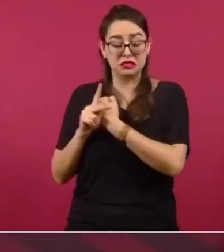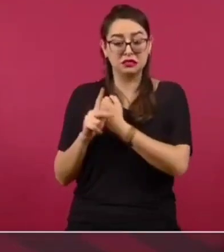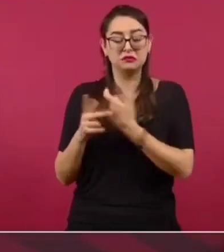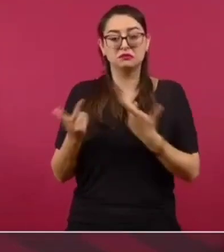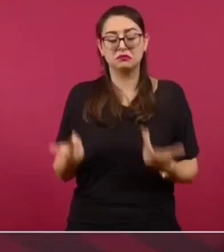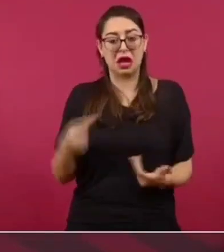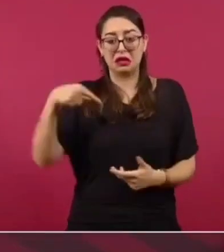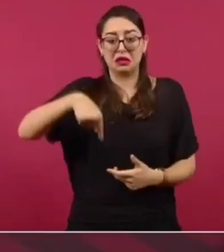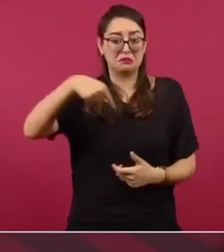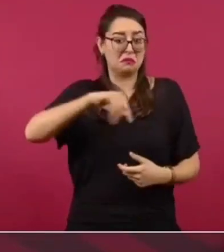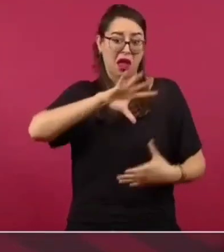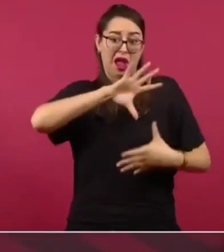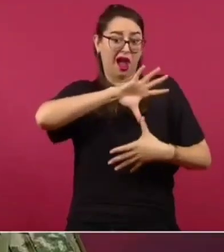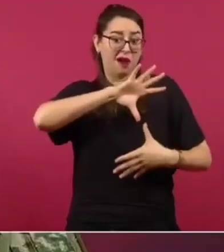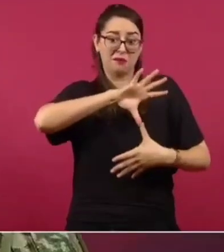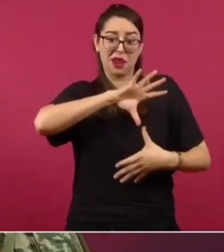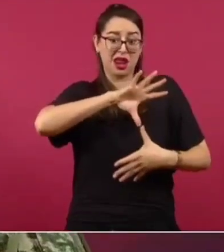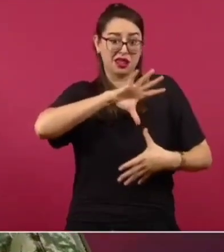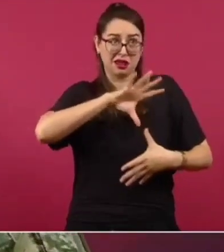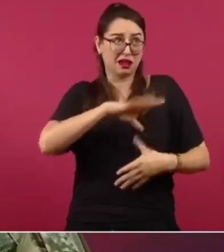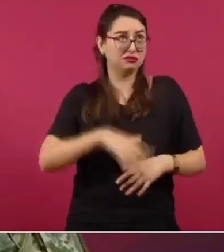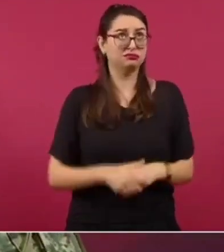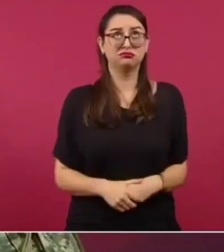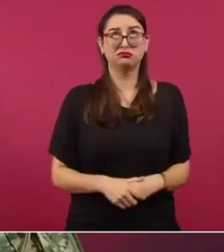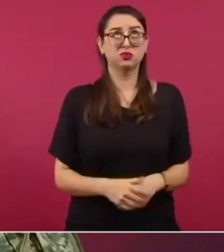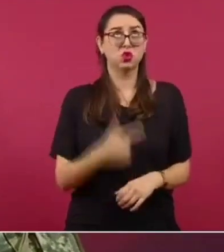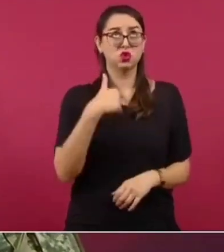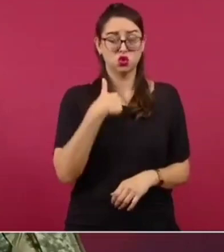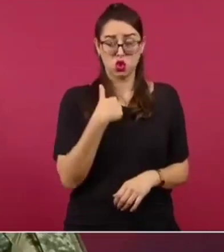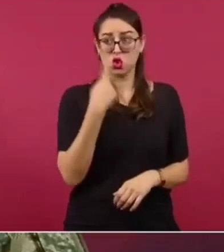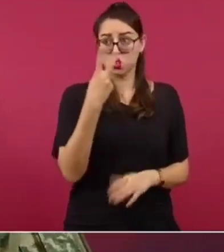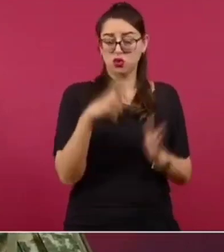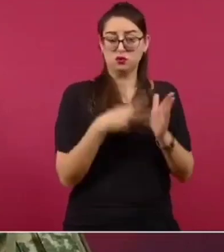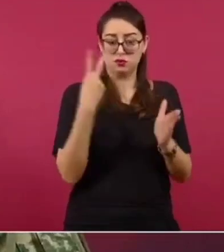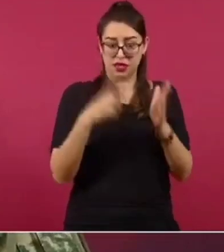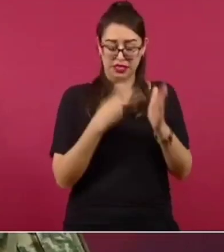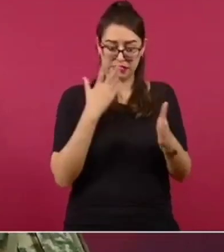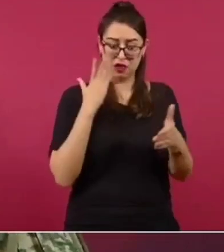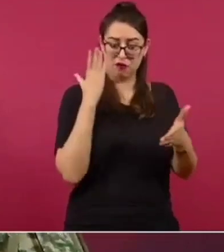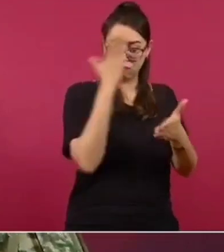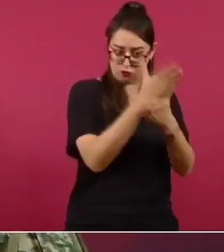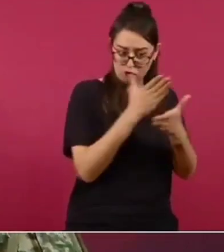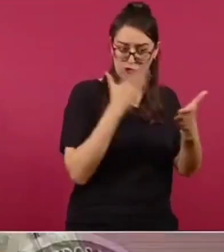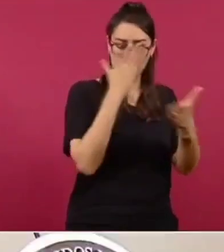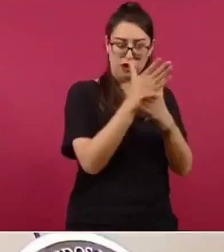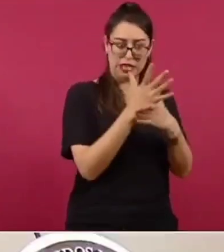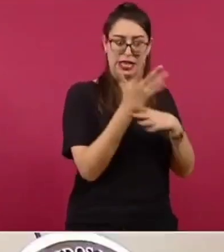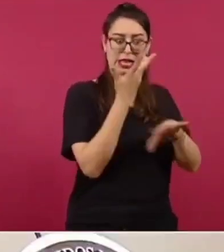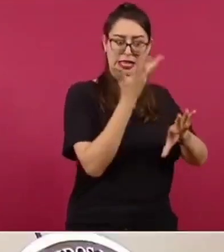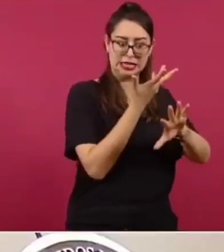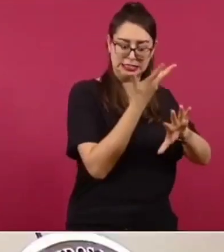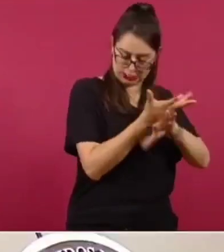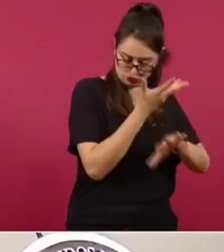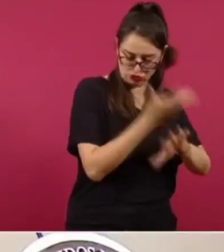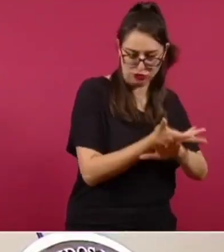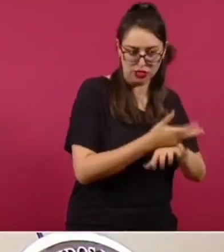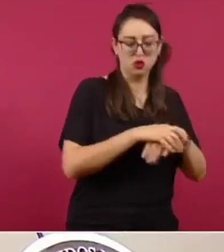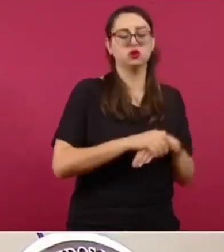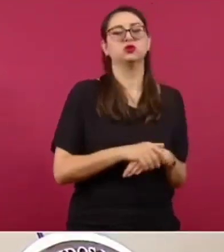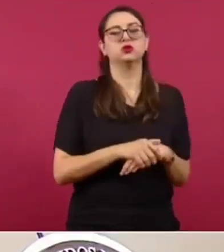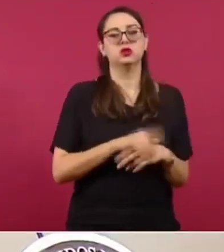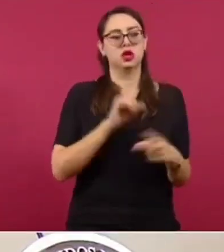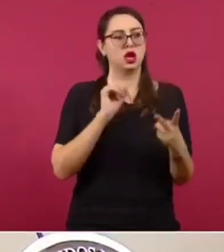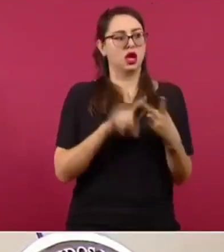en el continente. He ido a Estados Unidos dos veces, he ido a